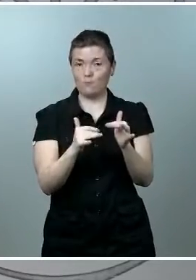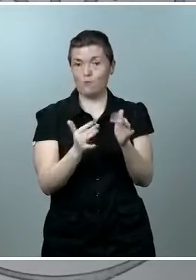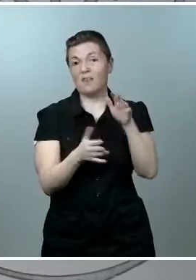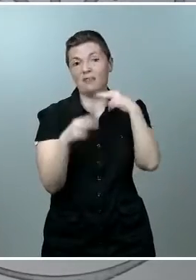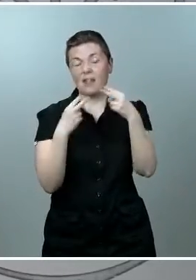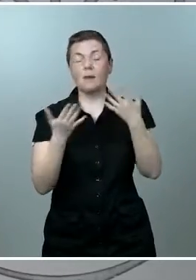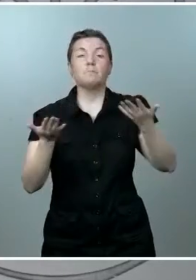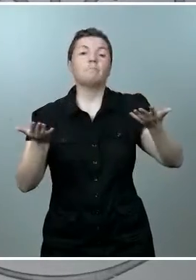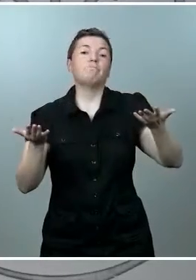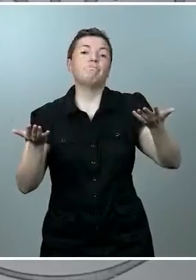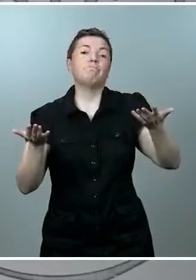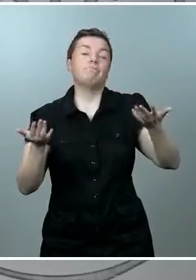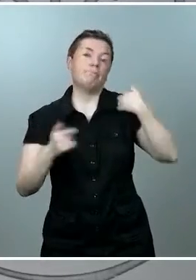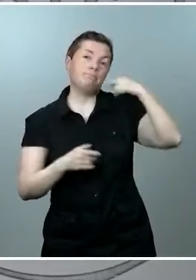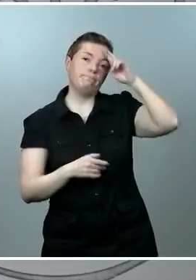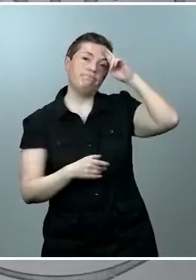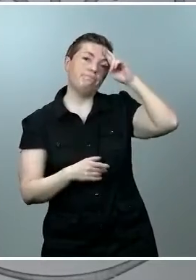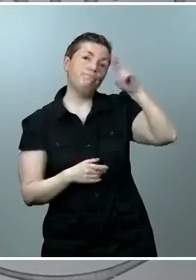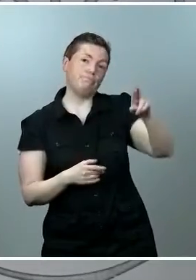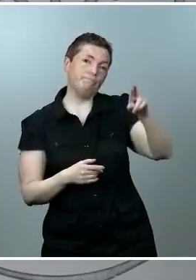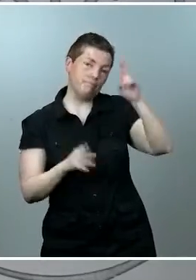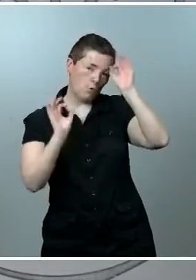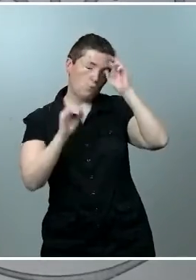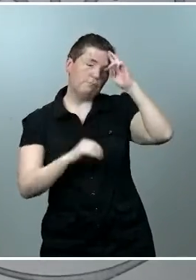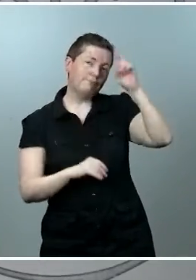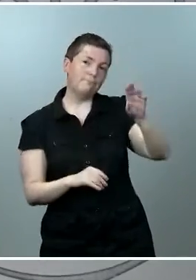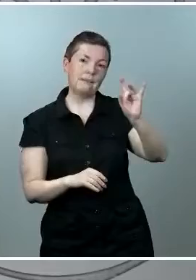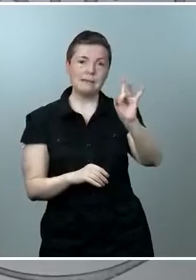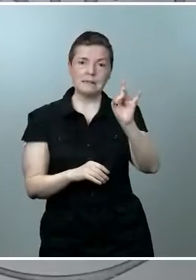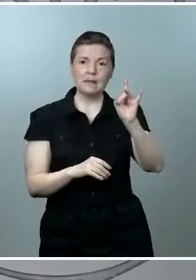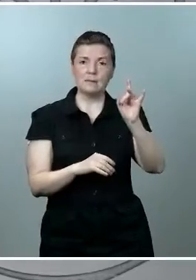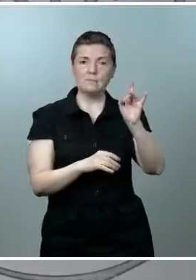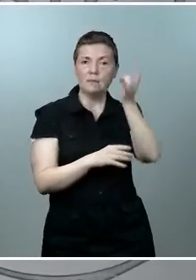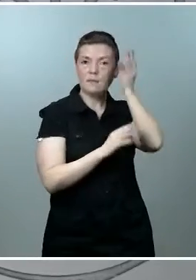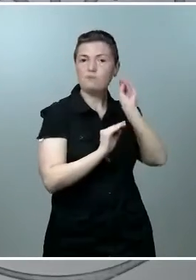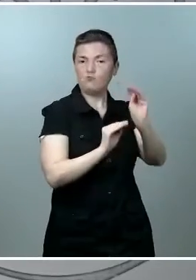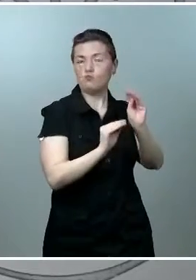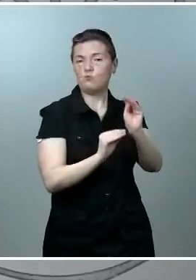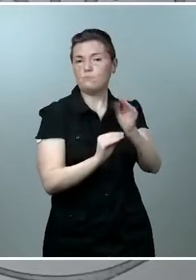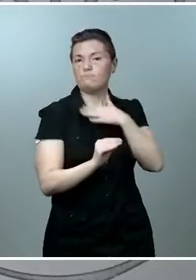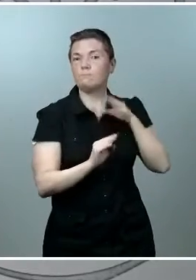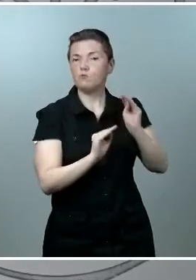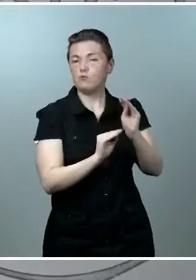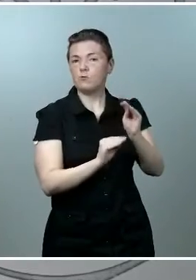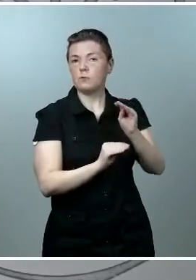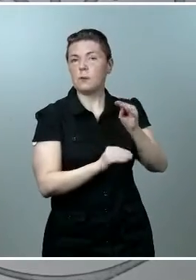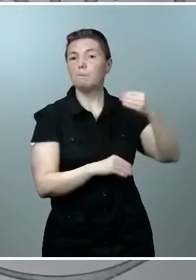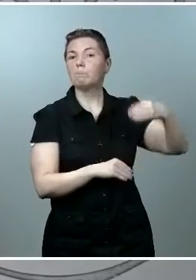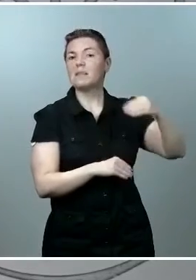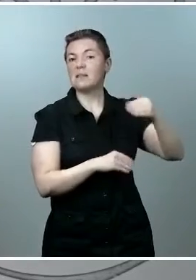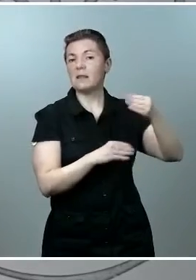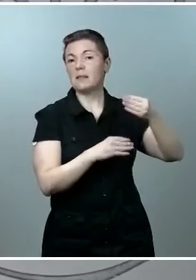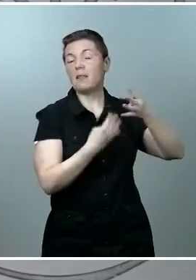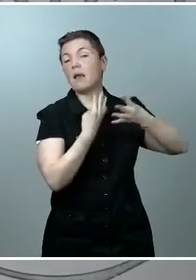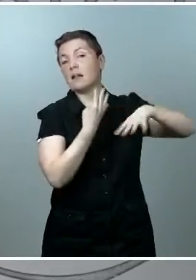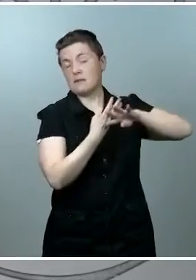caso, respetamos, por supuesto, los planteamientos, las aspiraciones que tenga el presidente del Gobierno o cualquiera